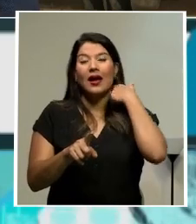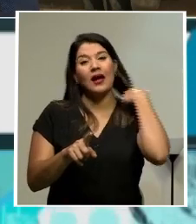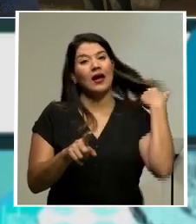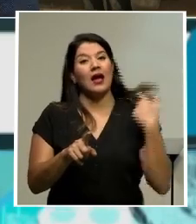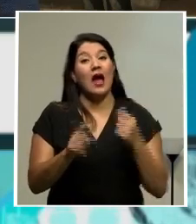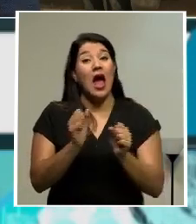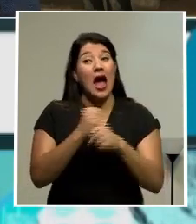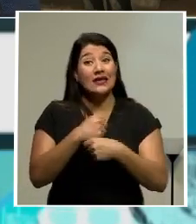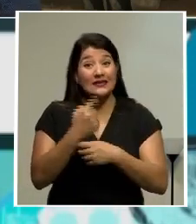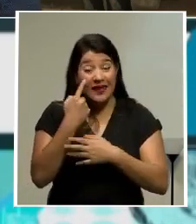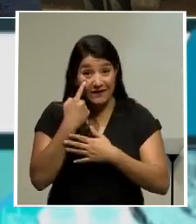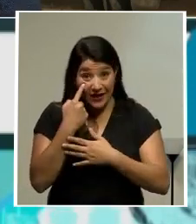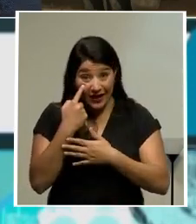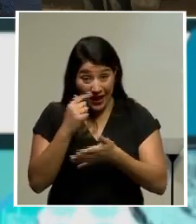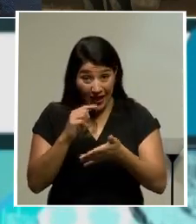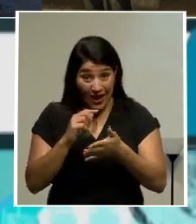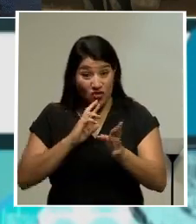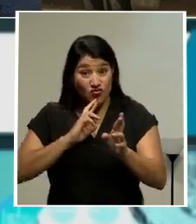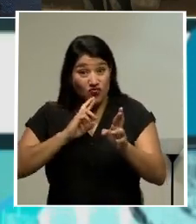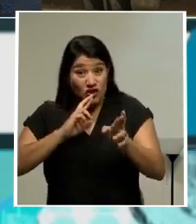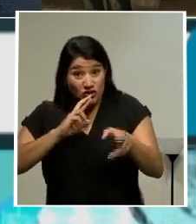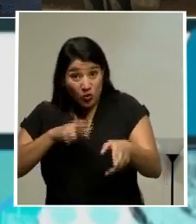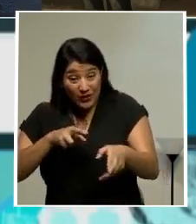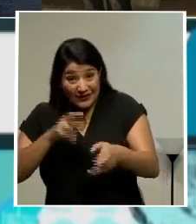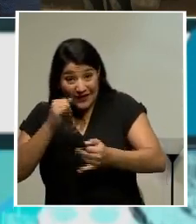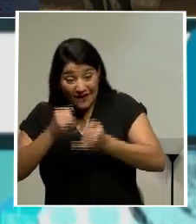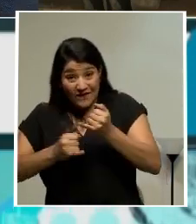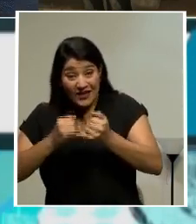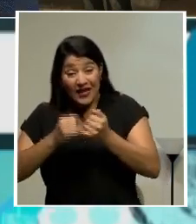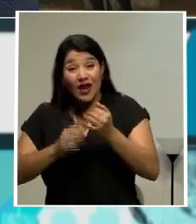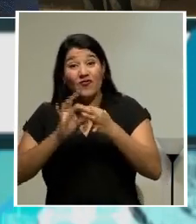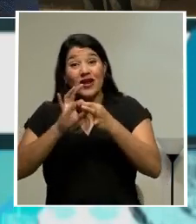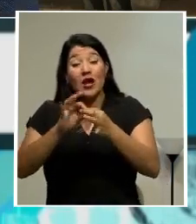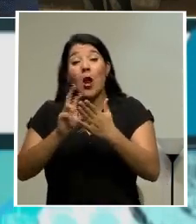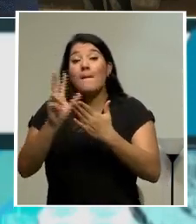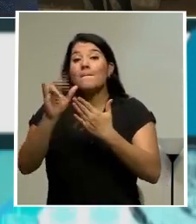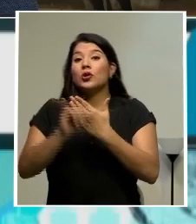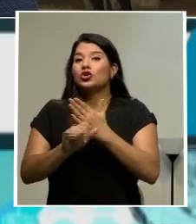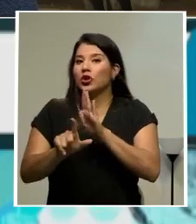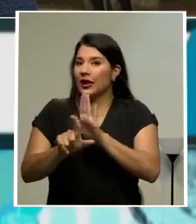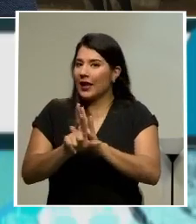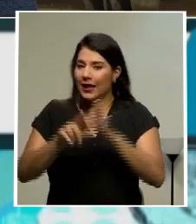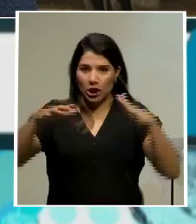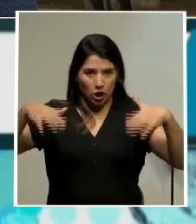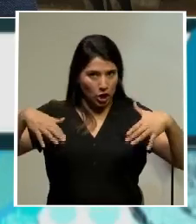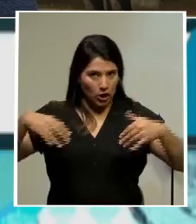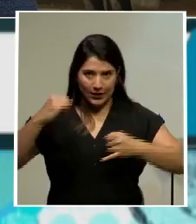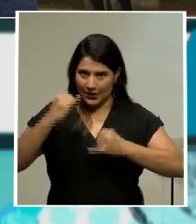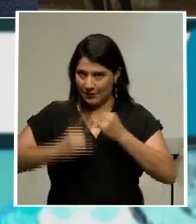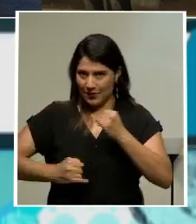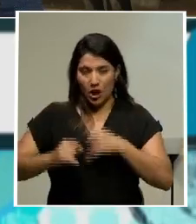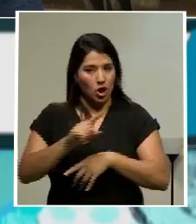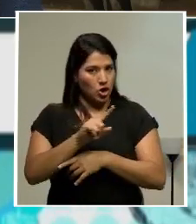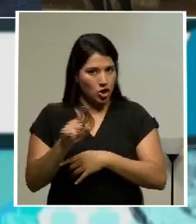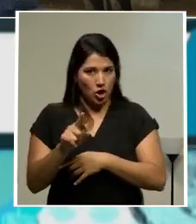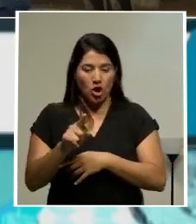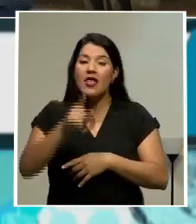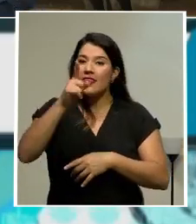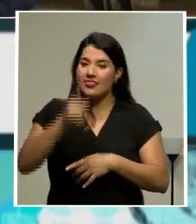texto final del proyecto de ley no está ya terminado, sino que va a sufrir